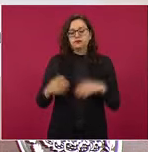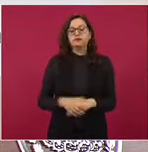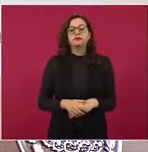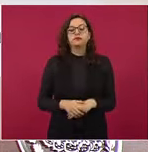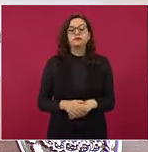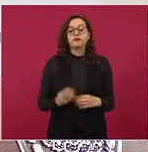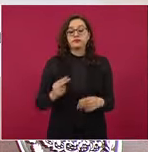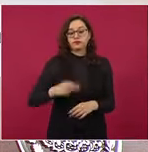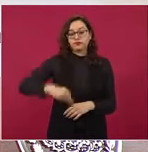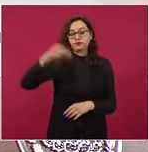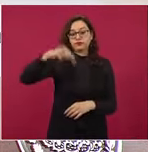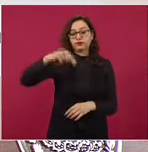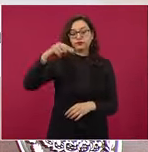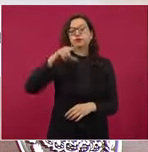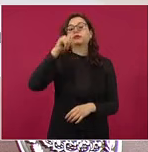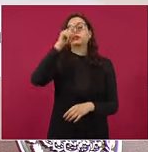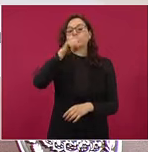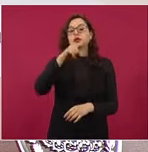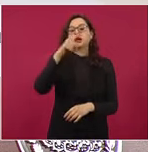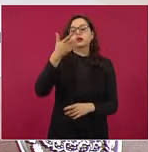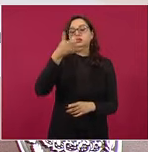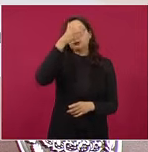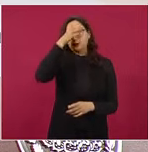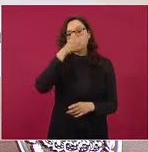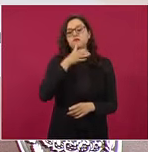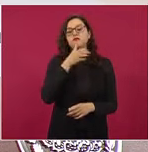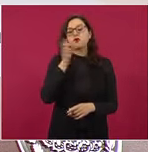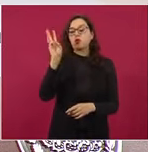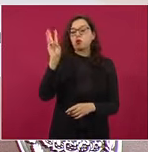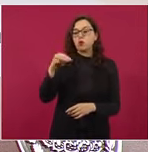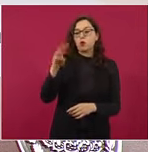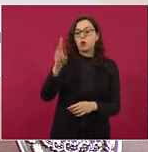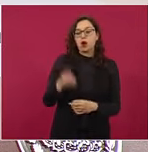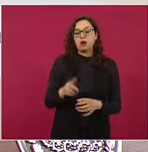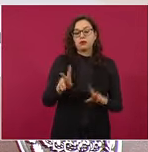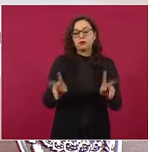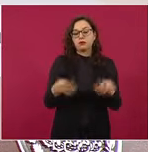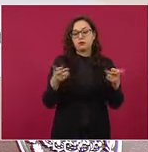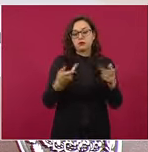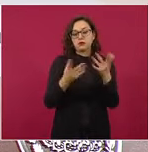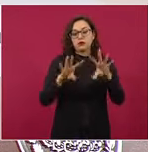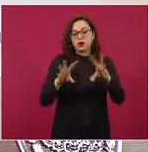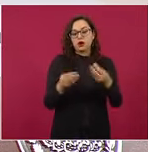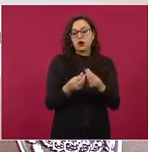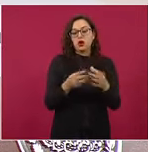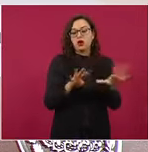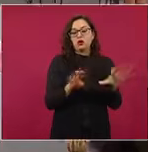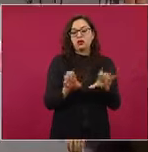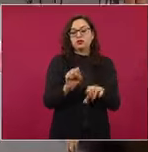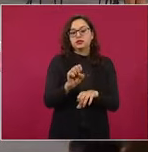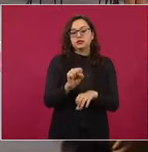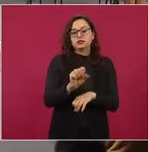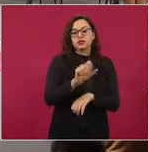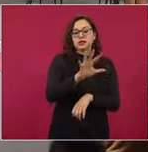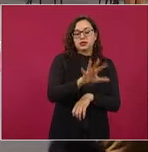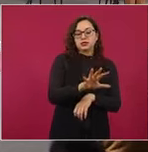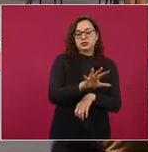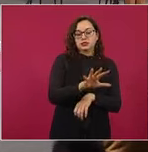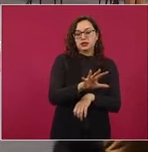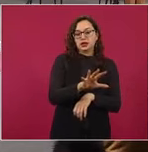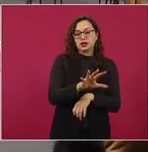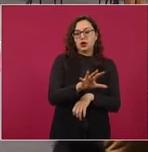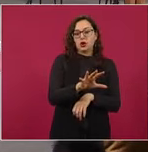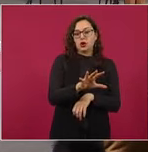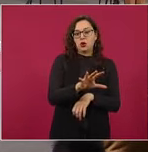Galerías, en Saltillo, Coahuila, tiene el paquete en 965 pesos. Estos